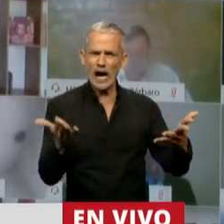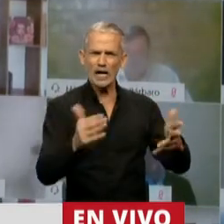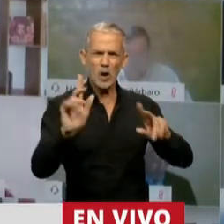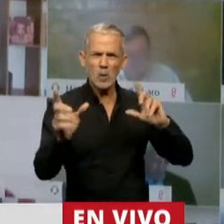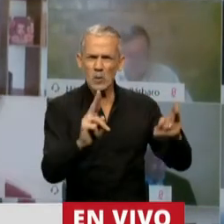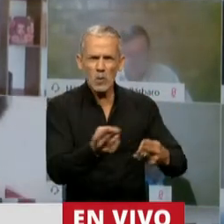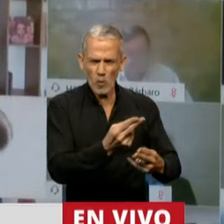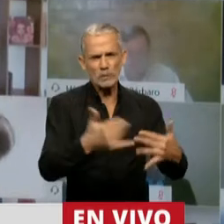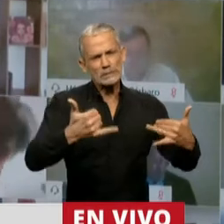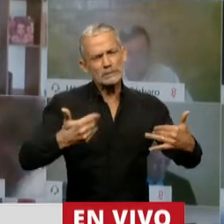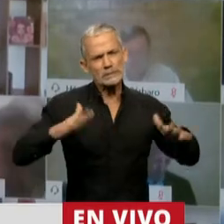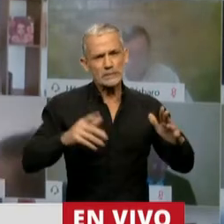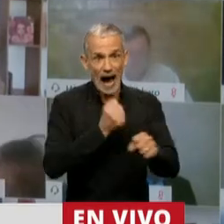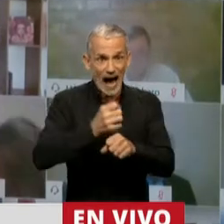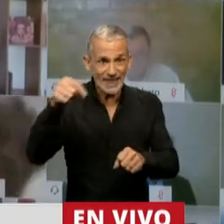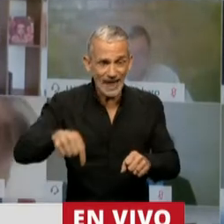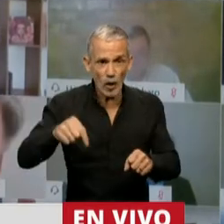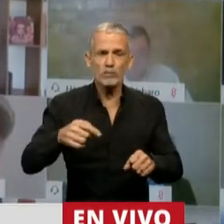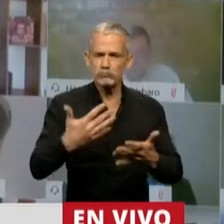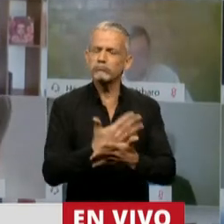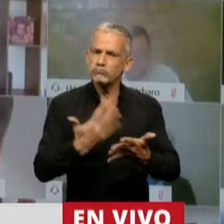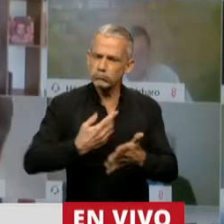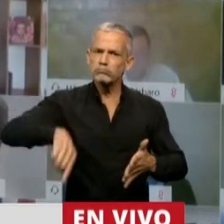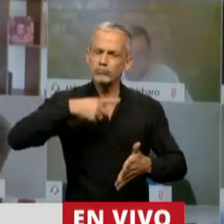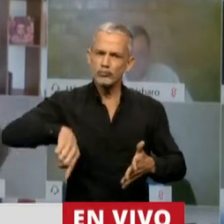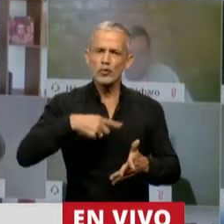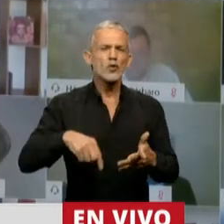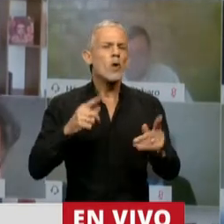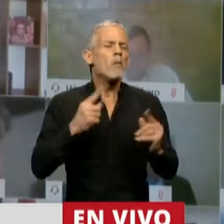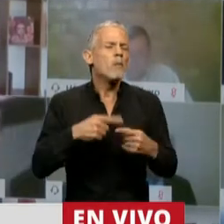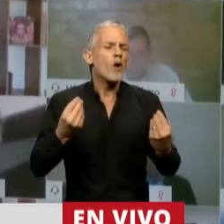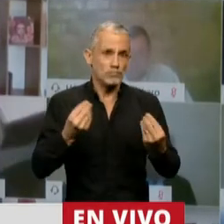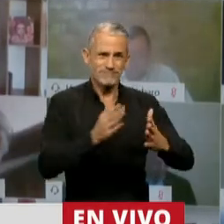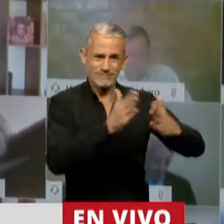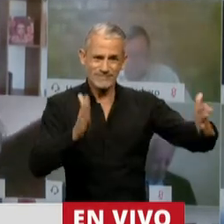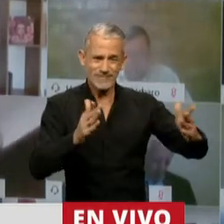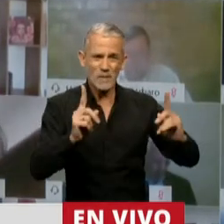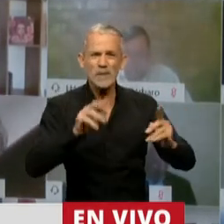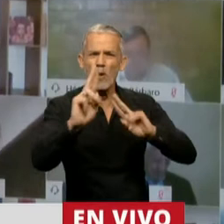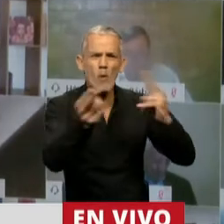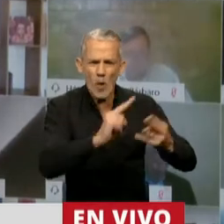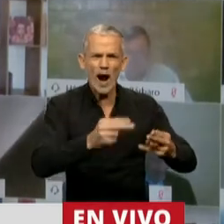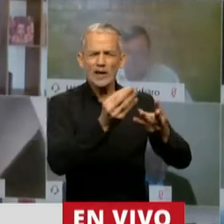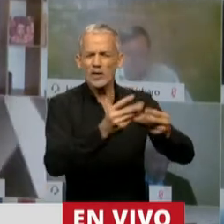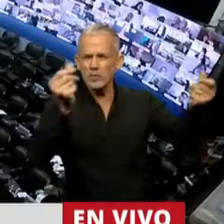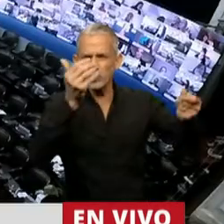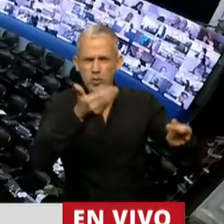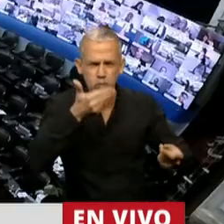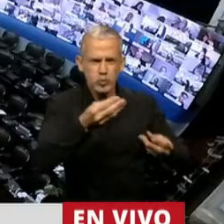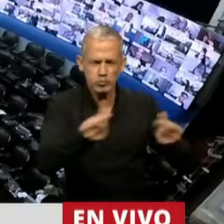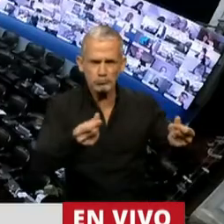cuyas consecuencias hasta el día de hoy padecemos, no solo por lo que ha ocurrido en términos de muerte, desaparición,